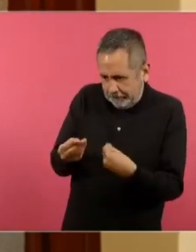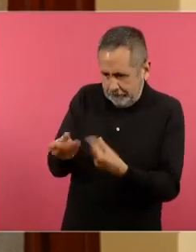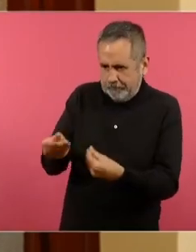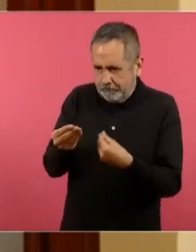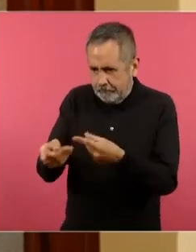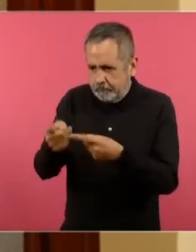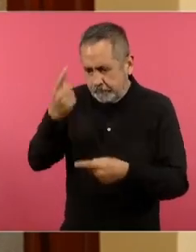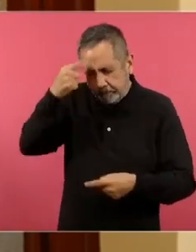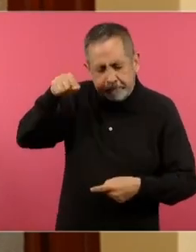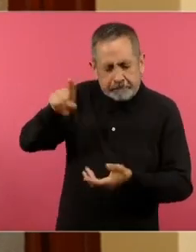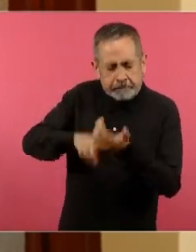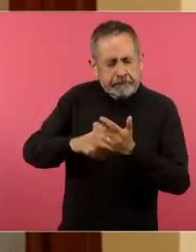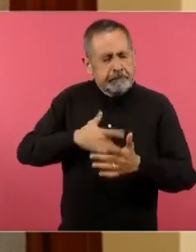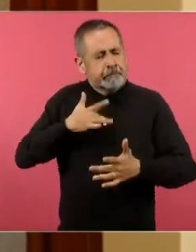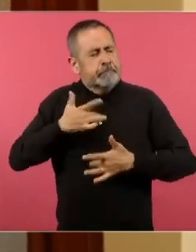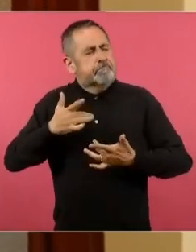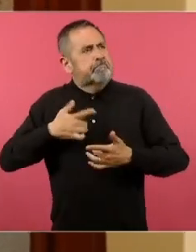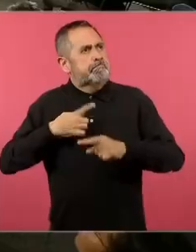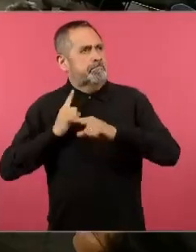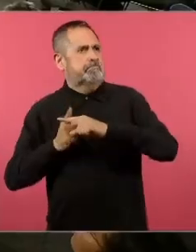positivo en nuestra sociedad.